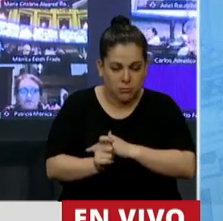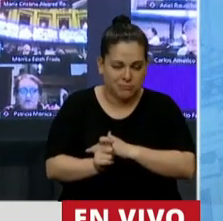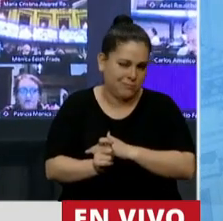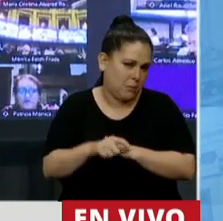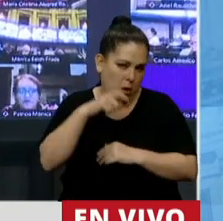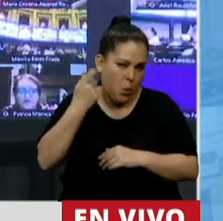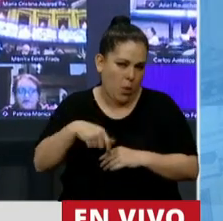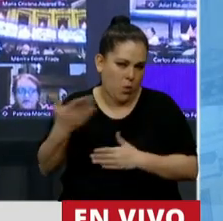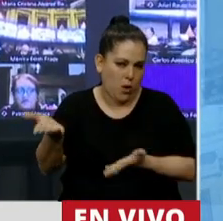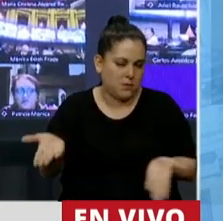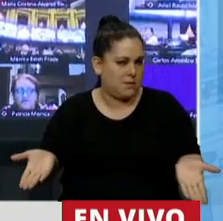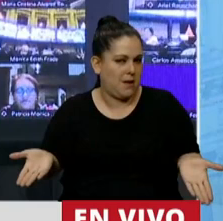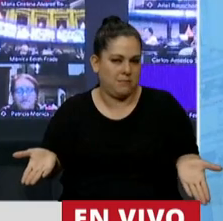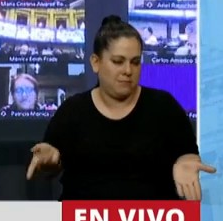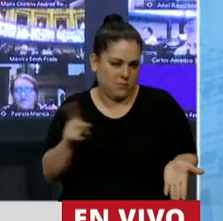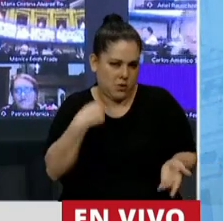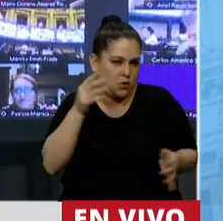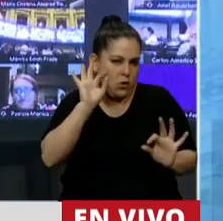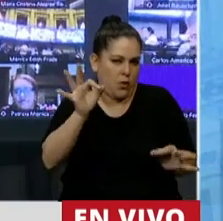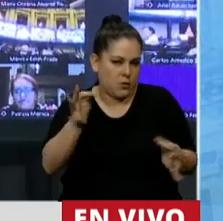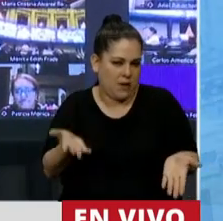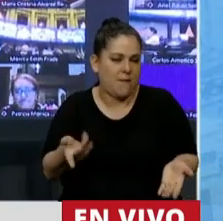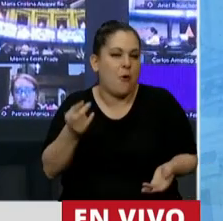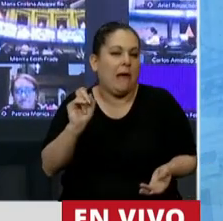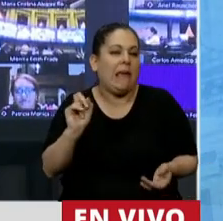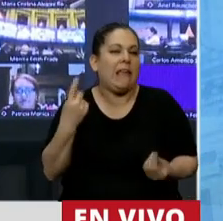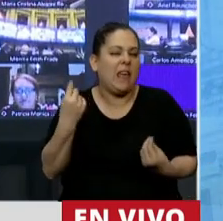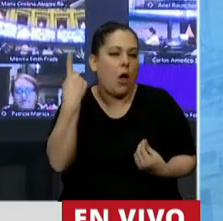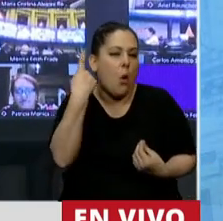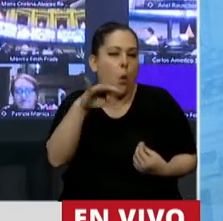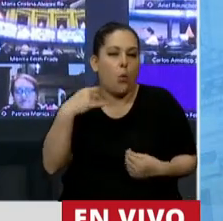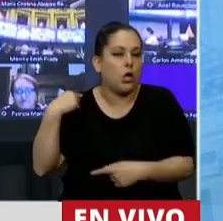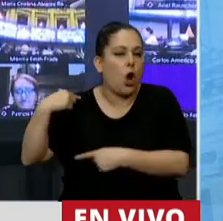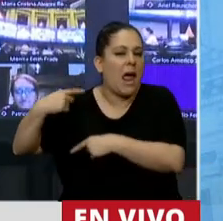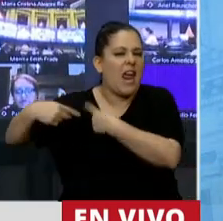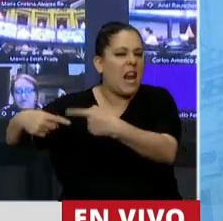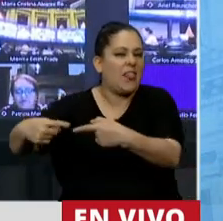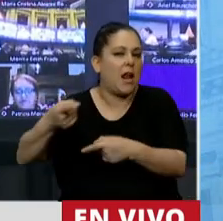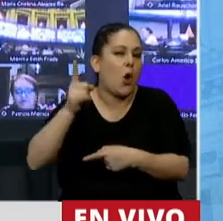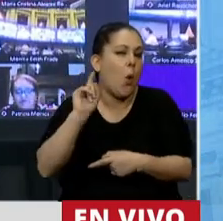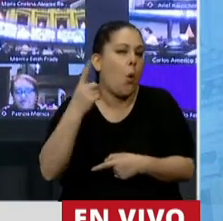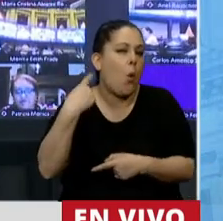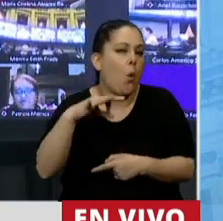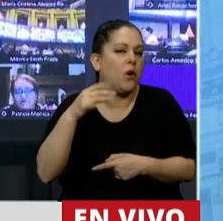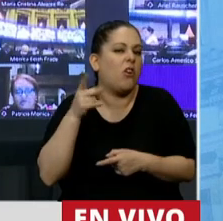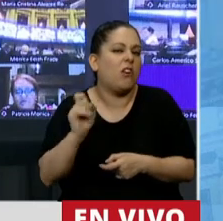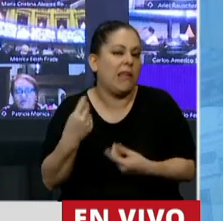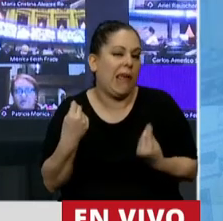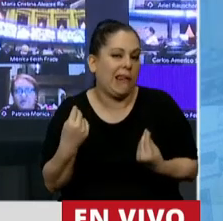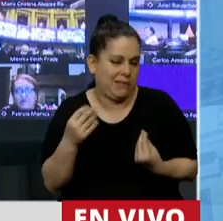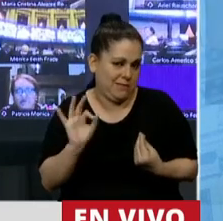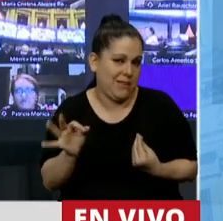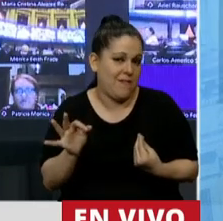y la verdad es que todos sabemos quién es el único gran heredero que lo único que tiene de mérito en la Argentina